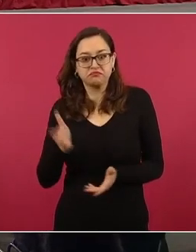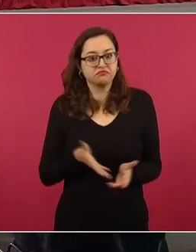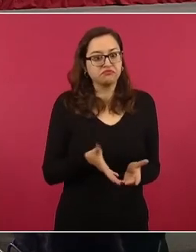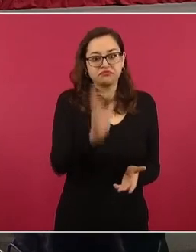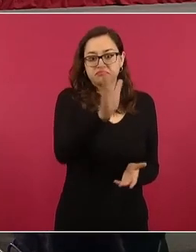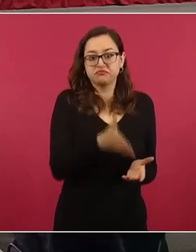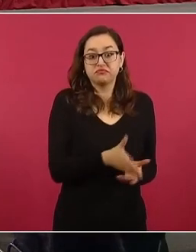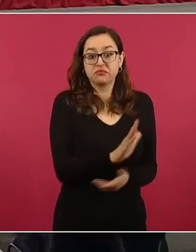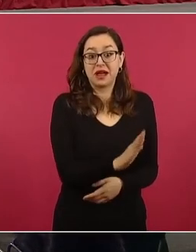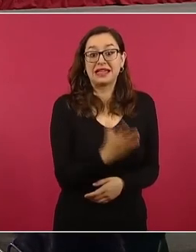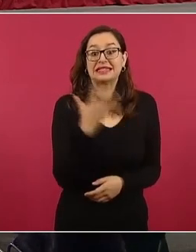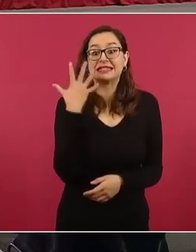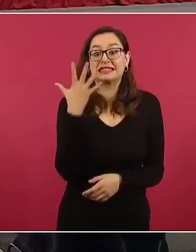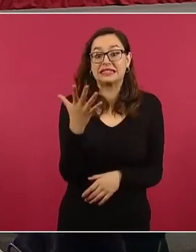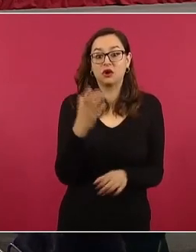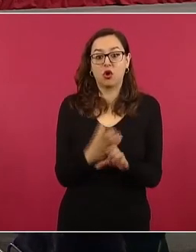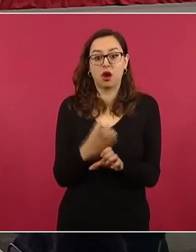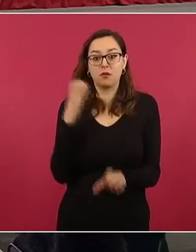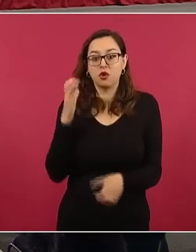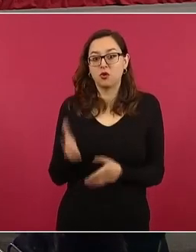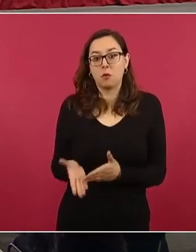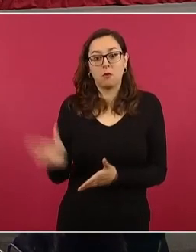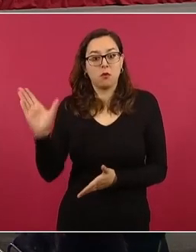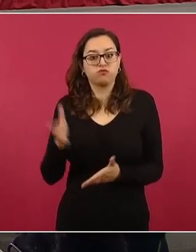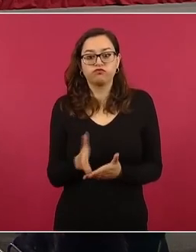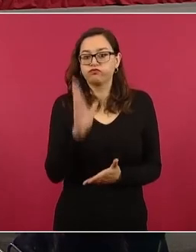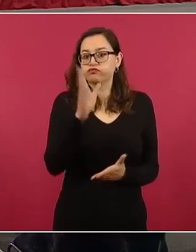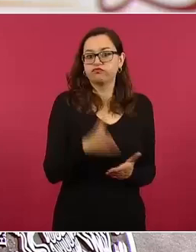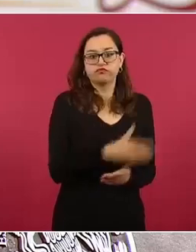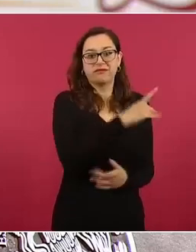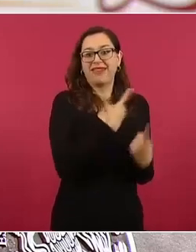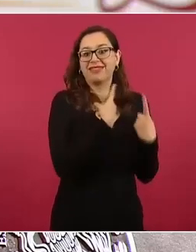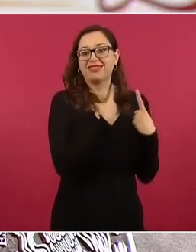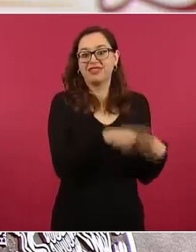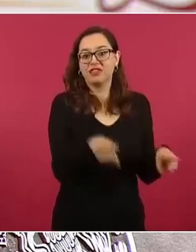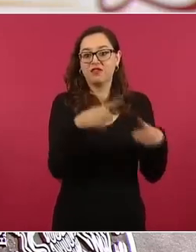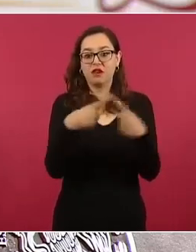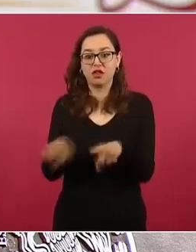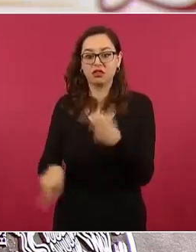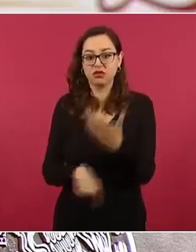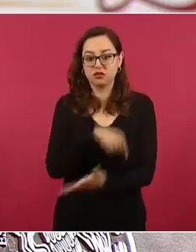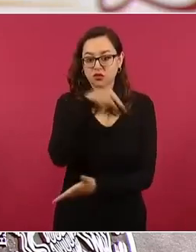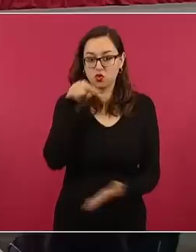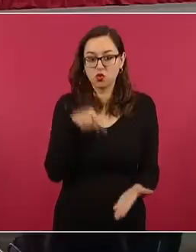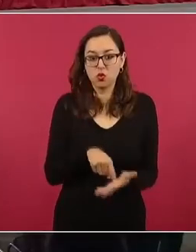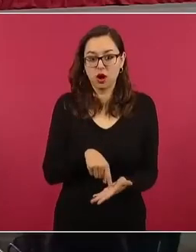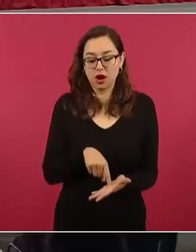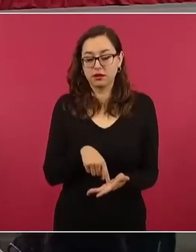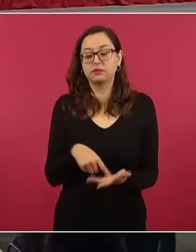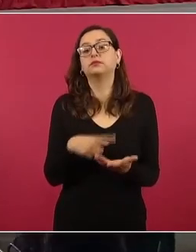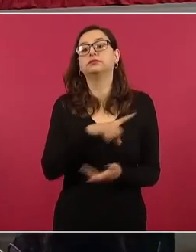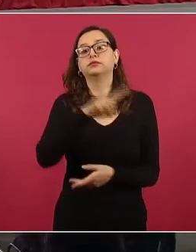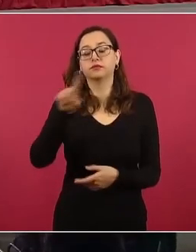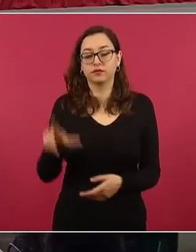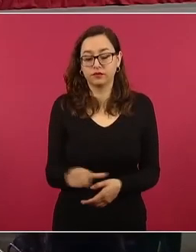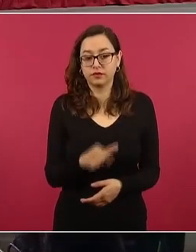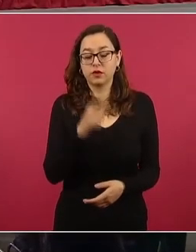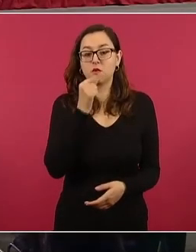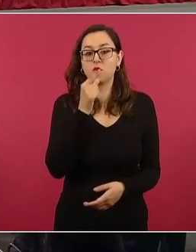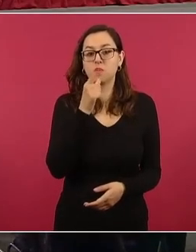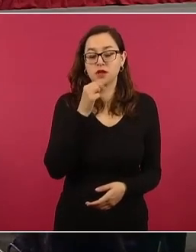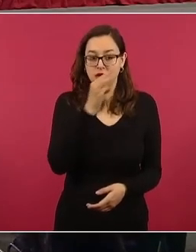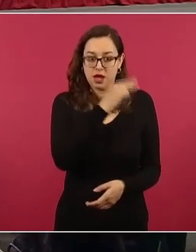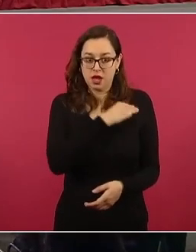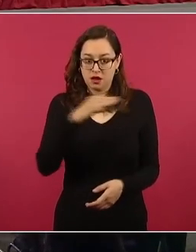distintas, de cómo fueron dispersados después de la intervención de distintas policías municipales y donde